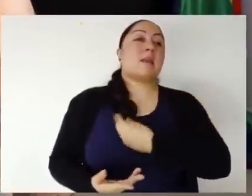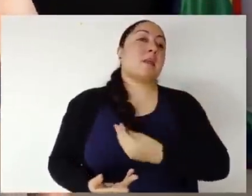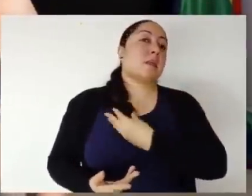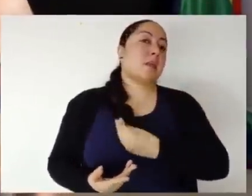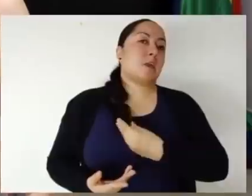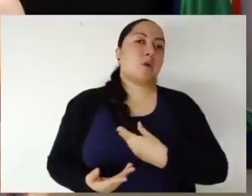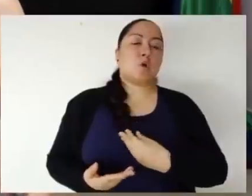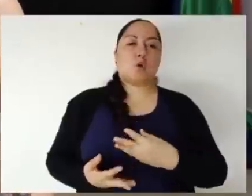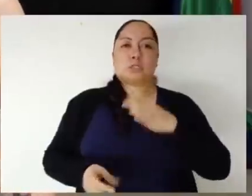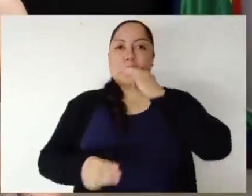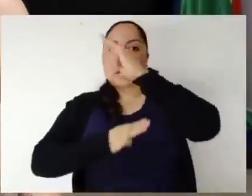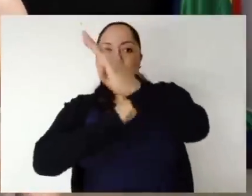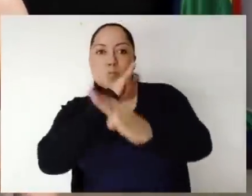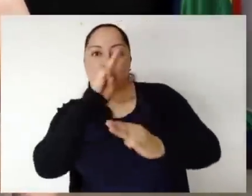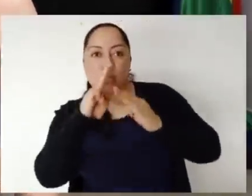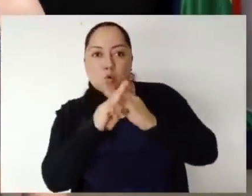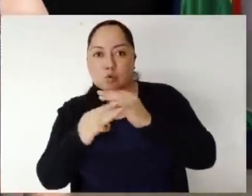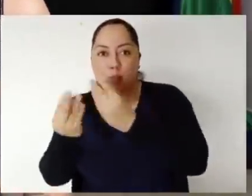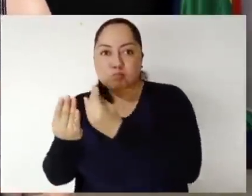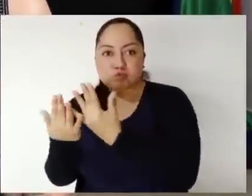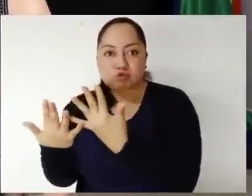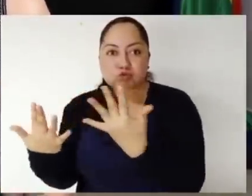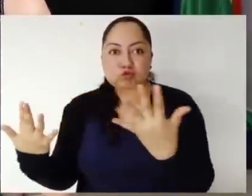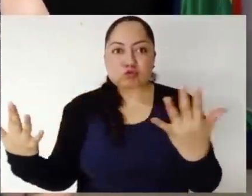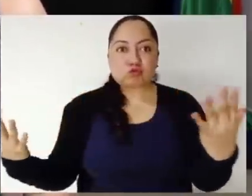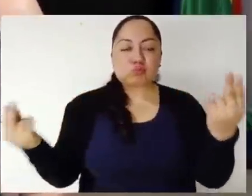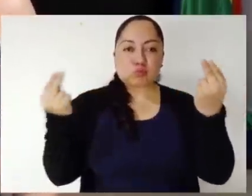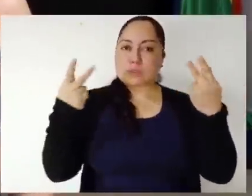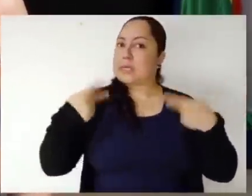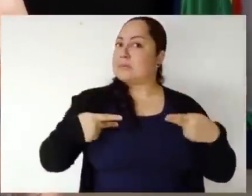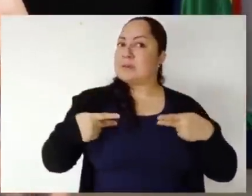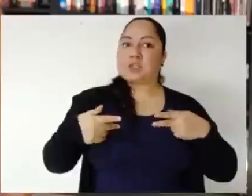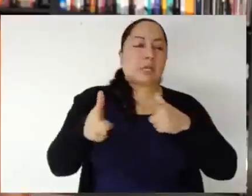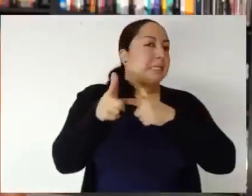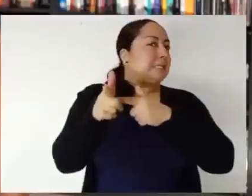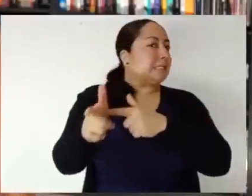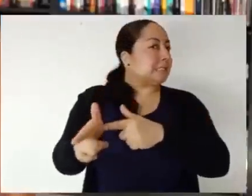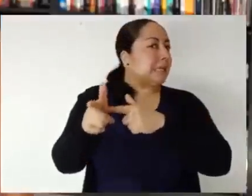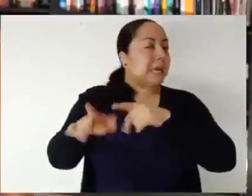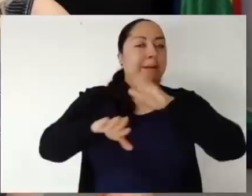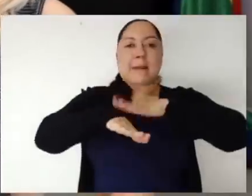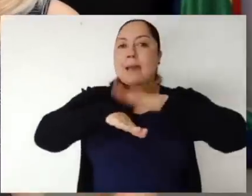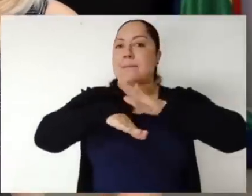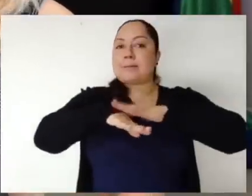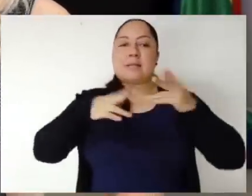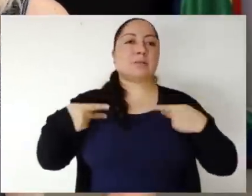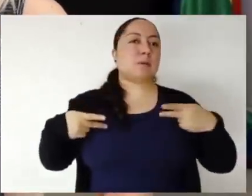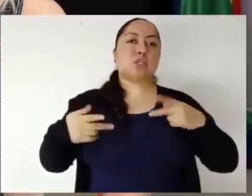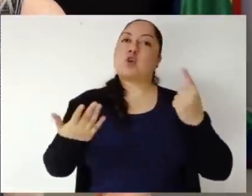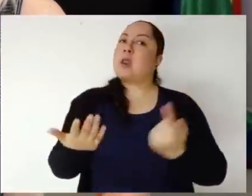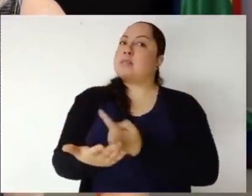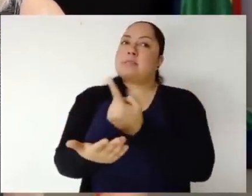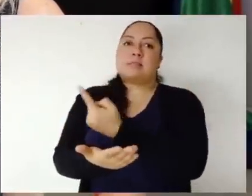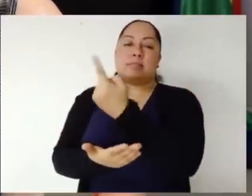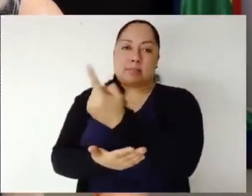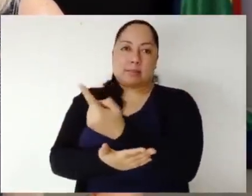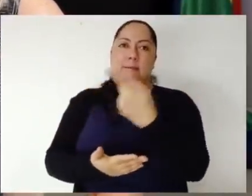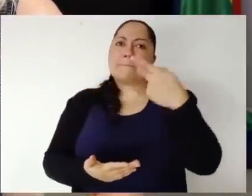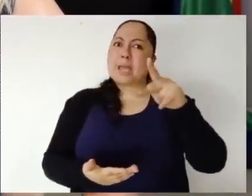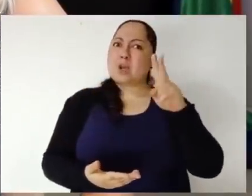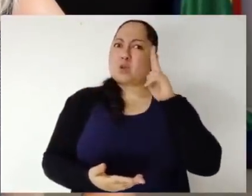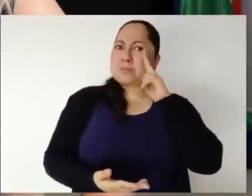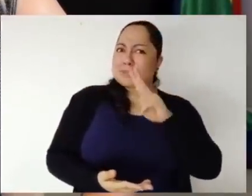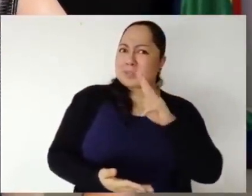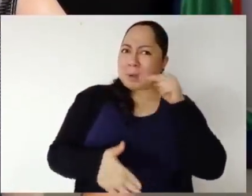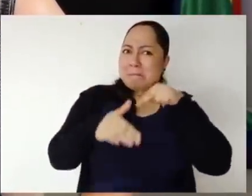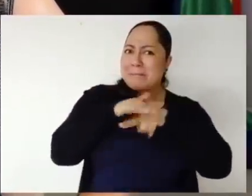mundo y asegurarse que la especie de la humanidad exista ad infinitum y ad mauseum. Pero déjenme decirles que yo estaba en el sistema de metro de la Ciudad de